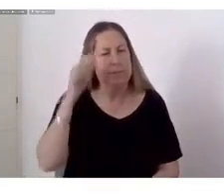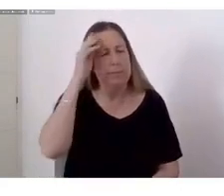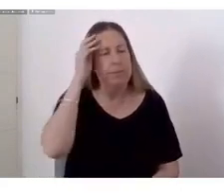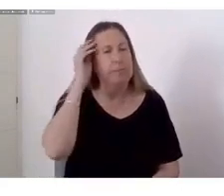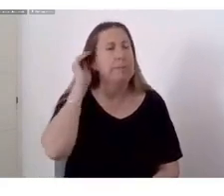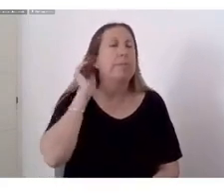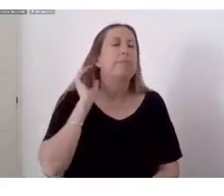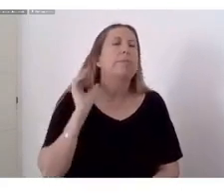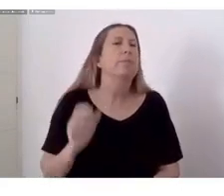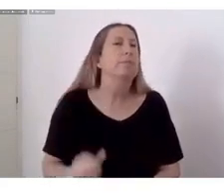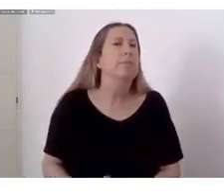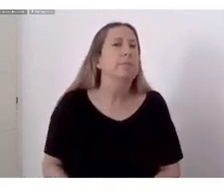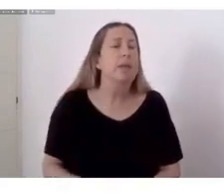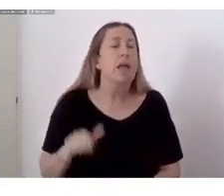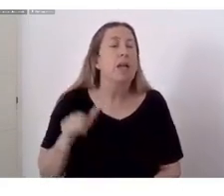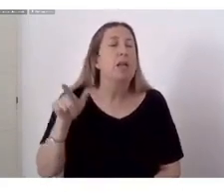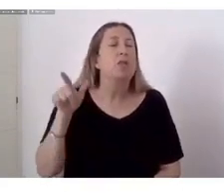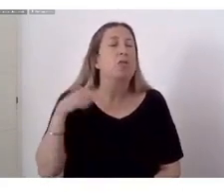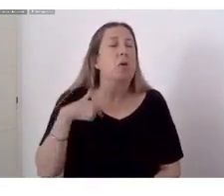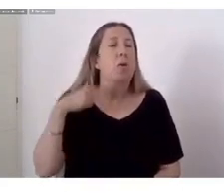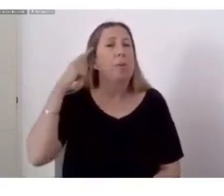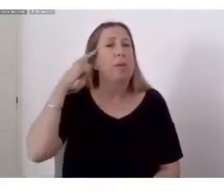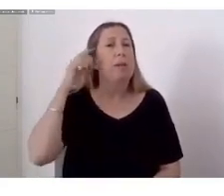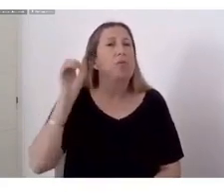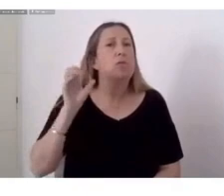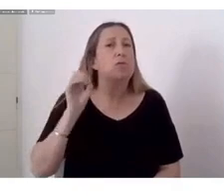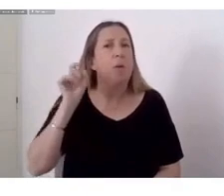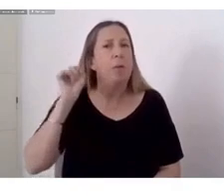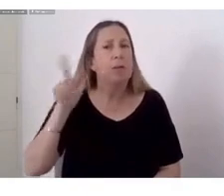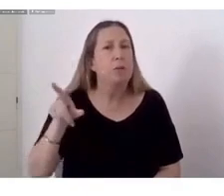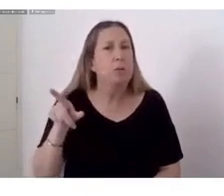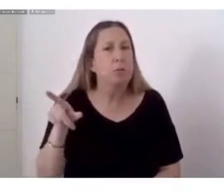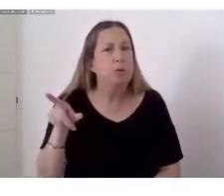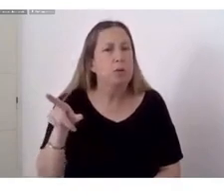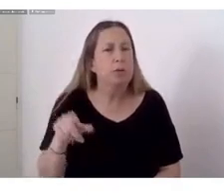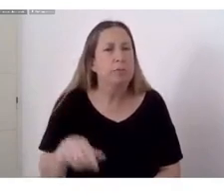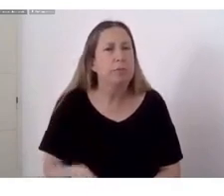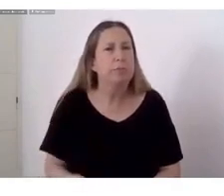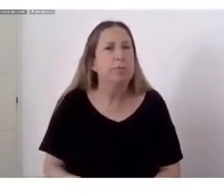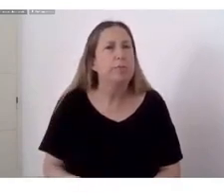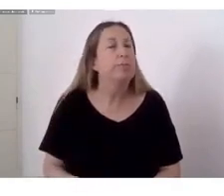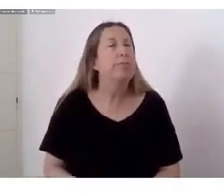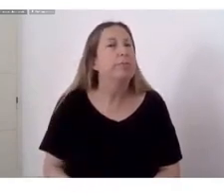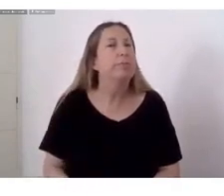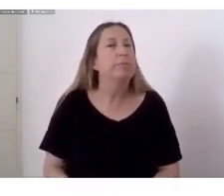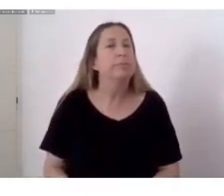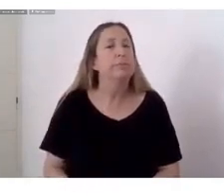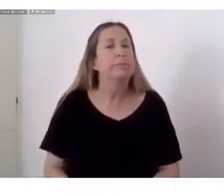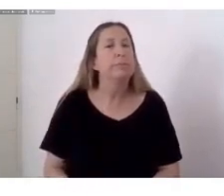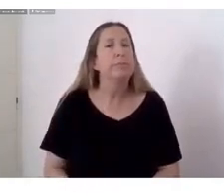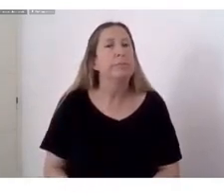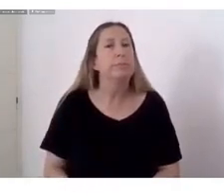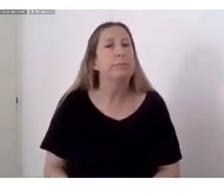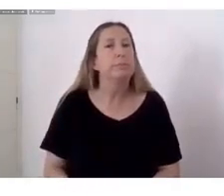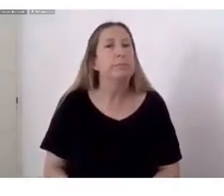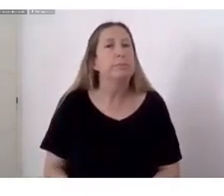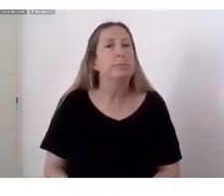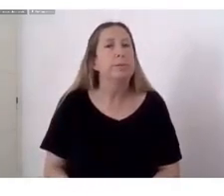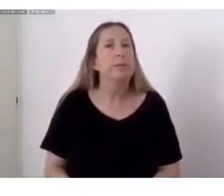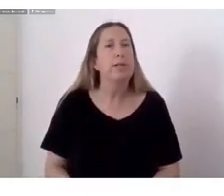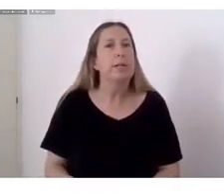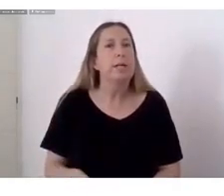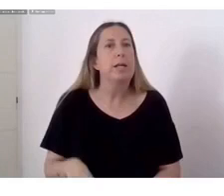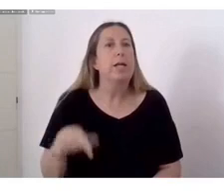Puro ¿Para qué? Si hoy la infamia Da el sendero Y el amor